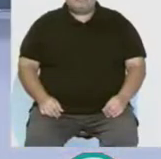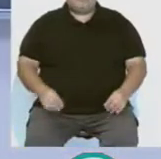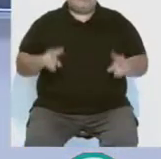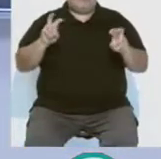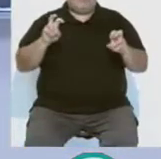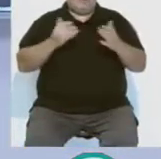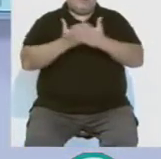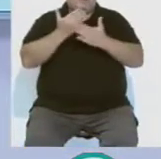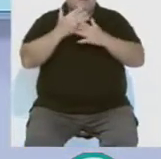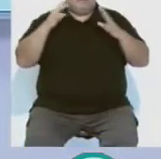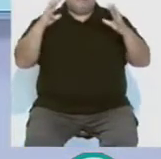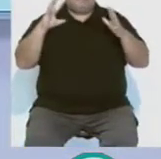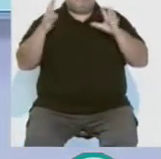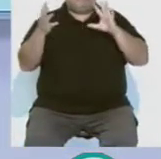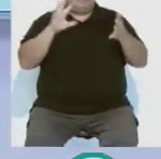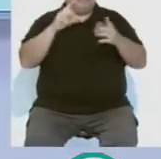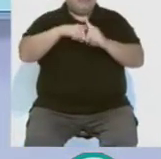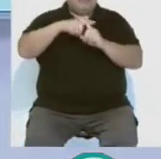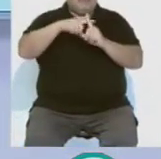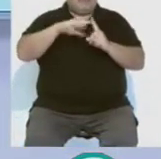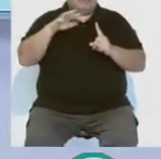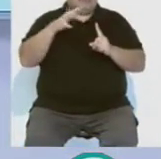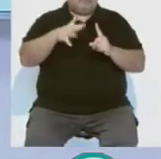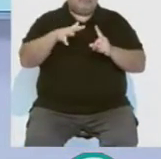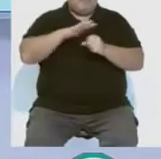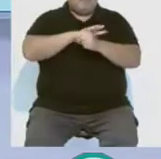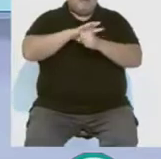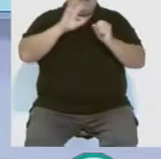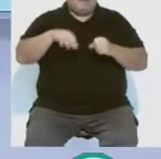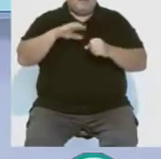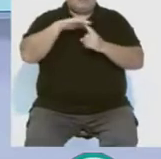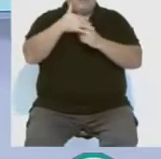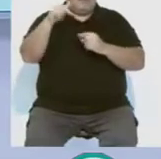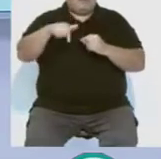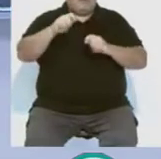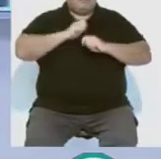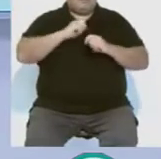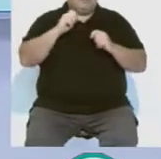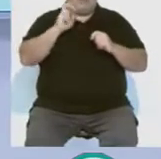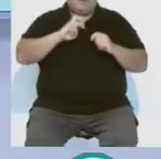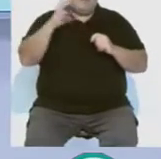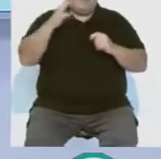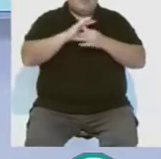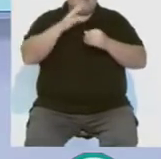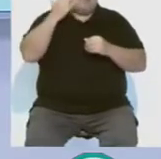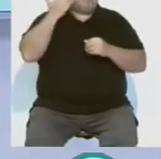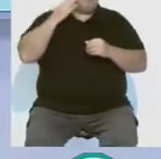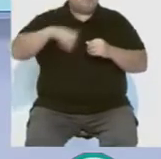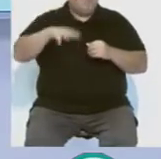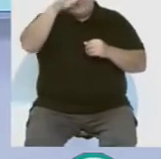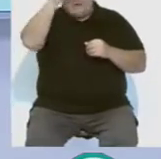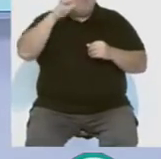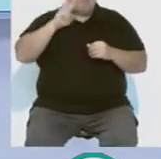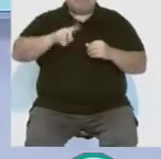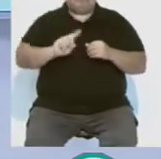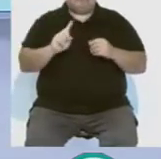Nueva jornada inestable con nubes y temperaturas a la baja en la provincia. Una situación que nos mantiene alejados del tiempo más propio del verano